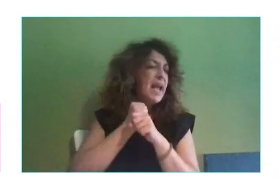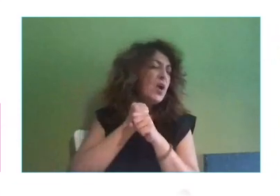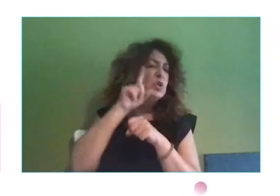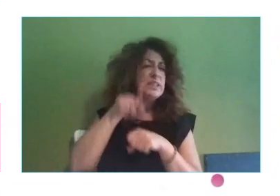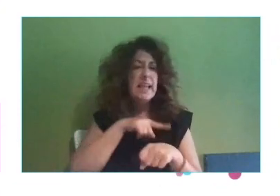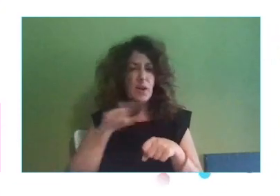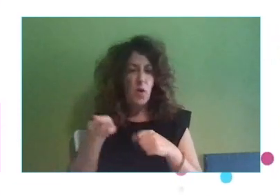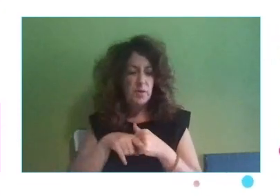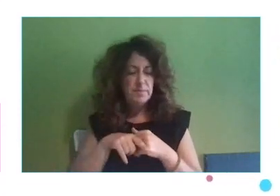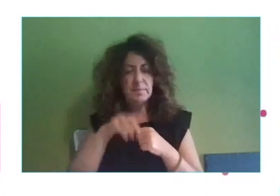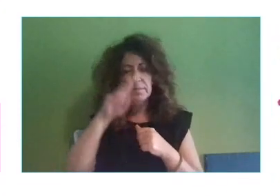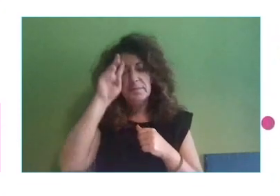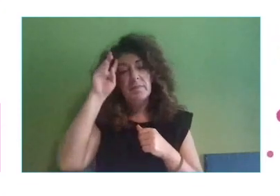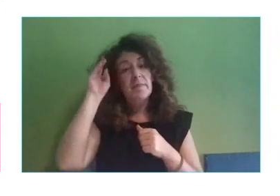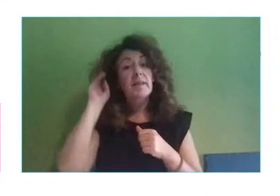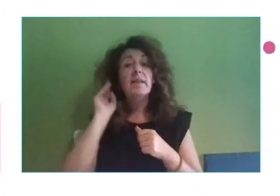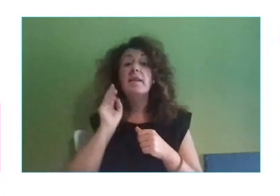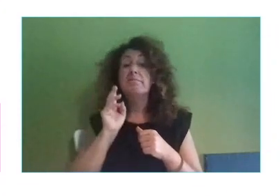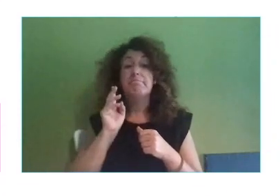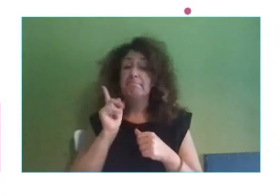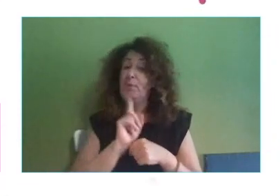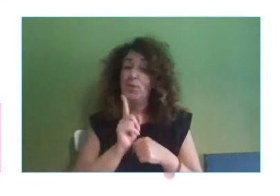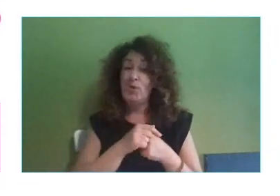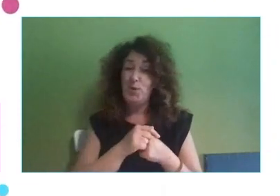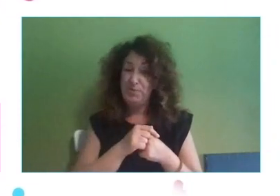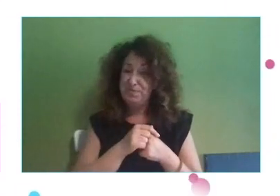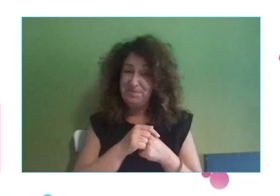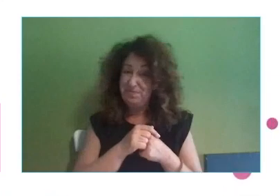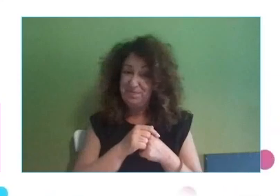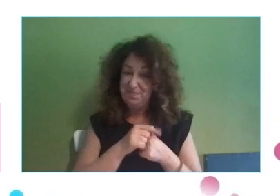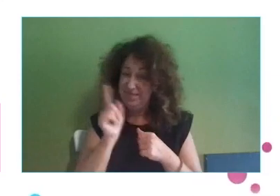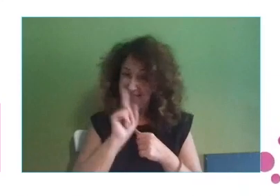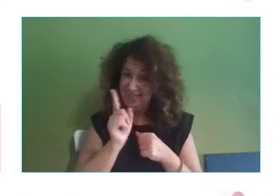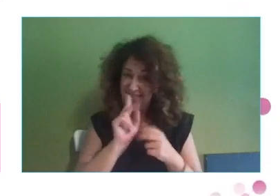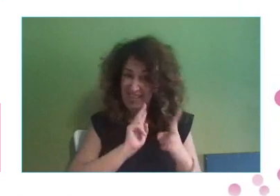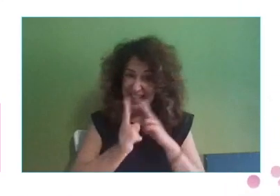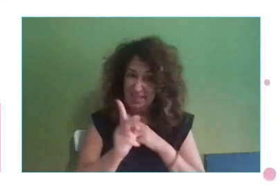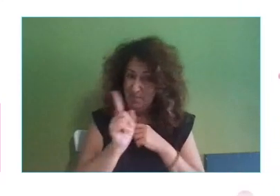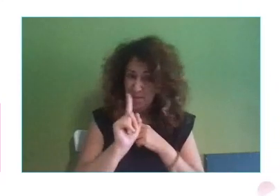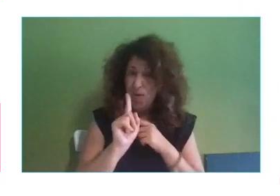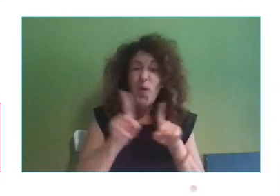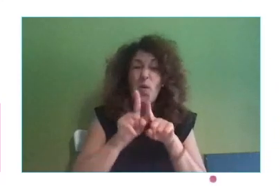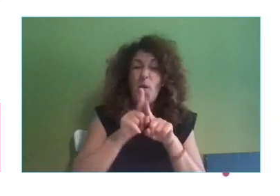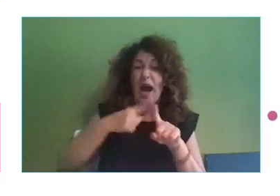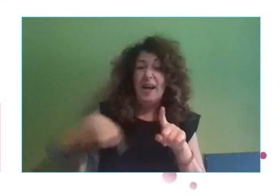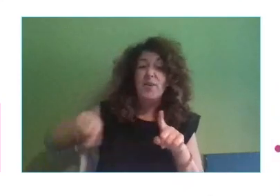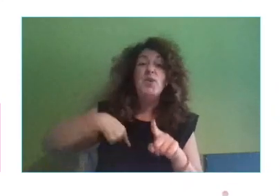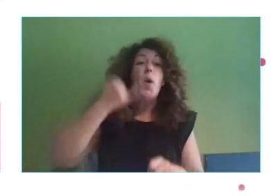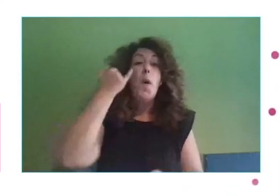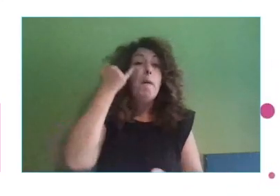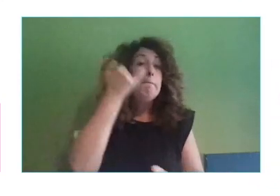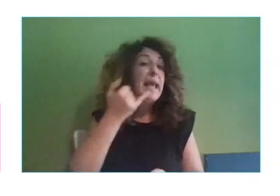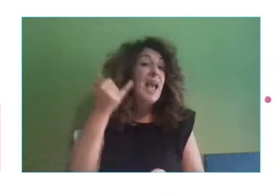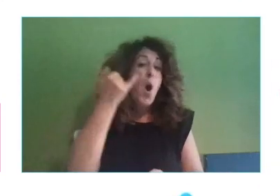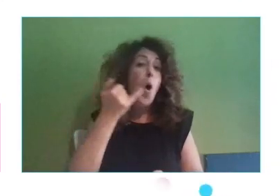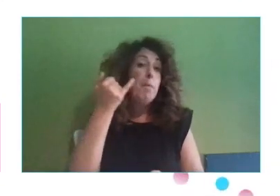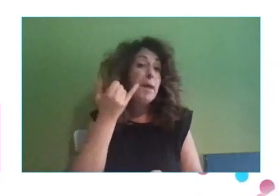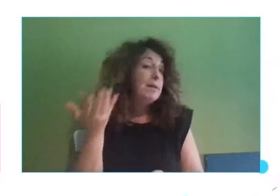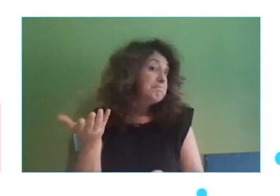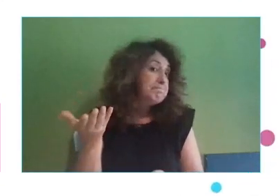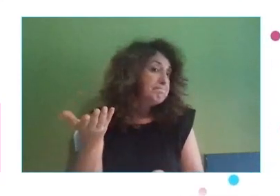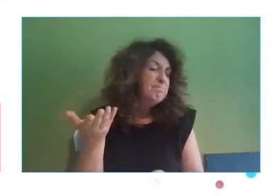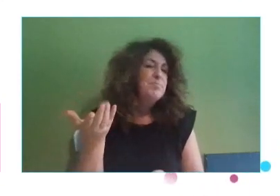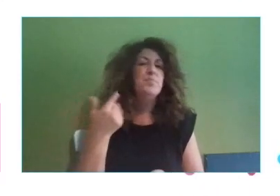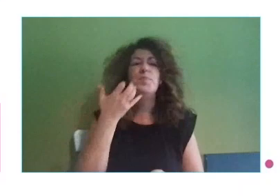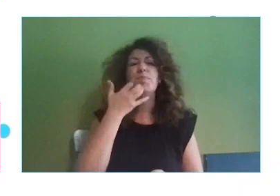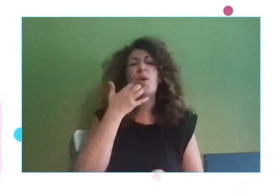en realidad la respuesta es no, tiene un poquito de truco, como cualquiera de nosotros. Yo soy miope, pues no puedo acreditarme como